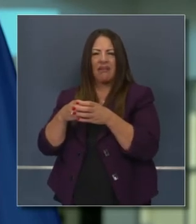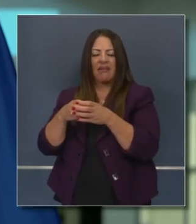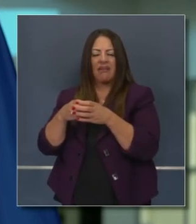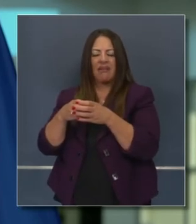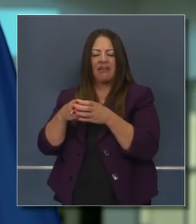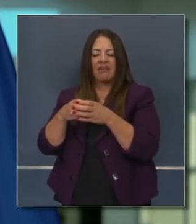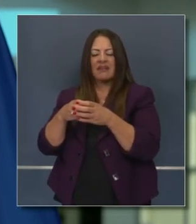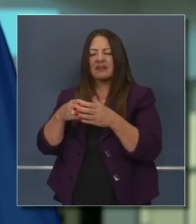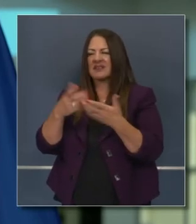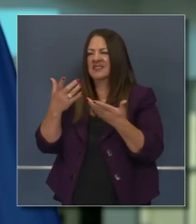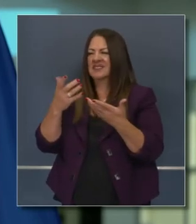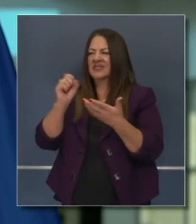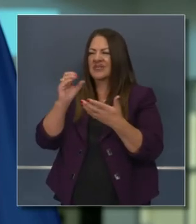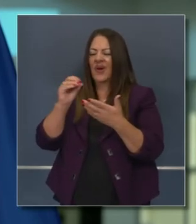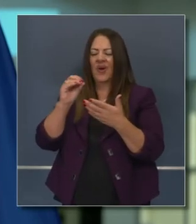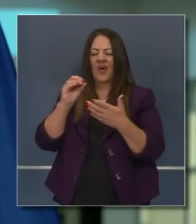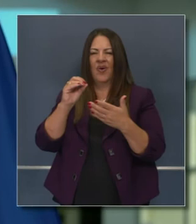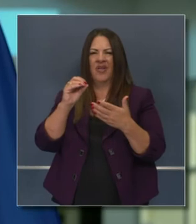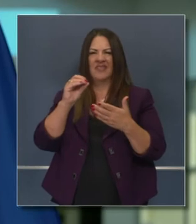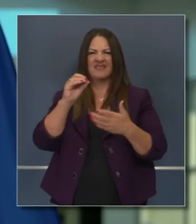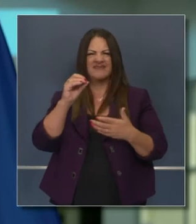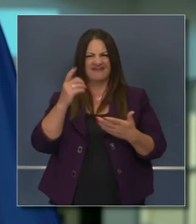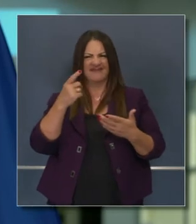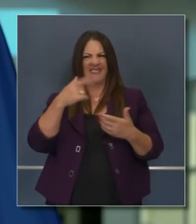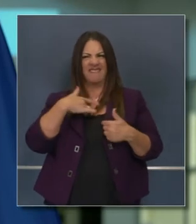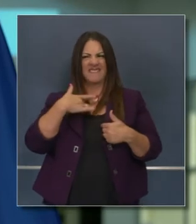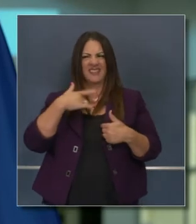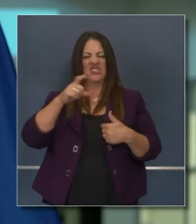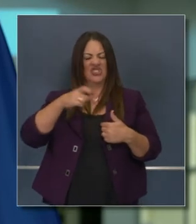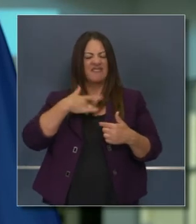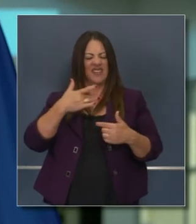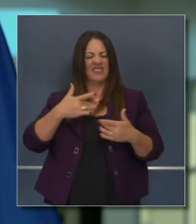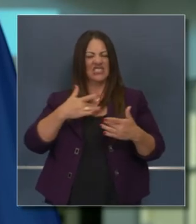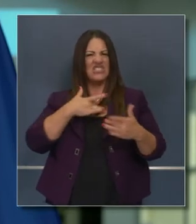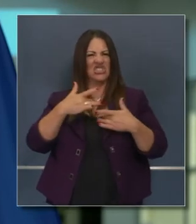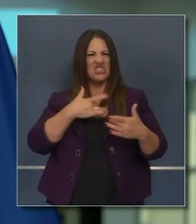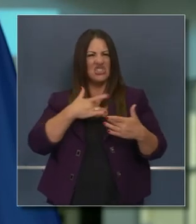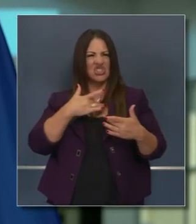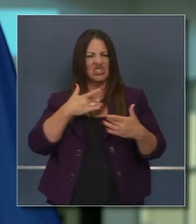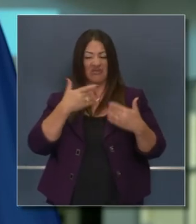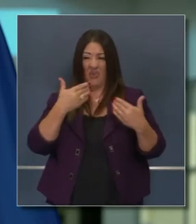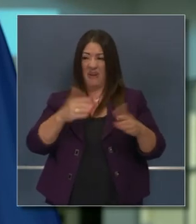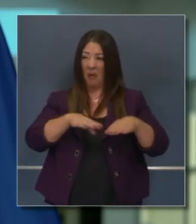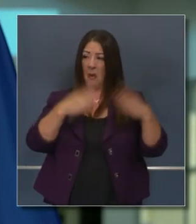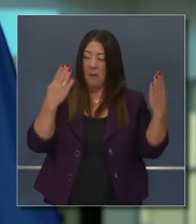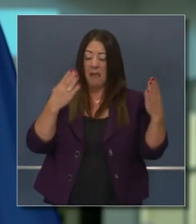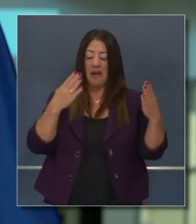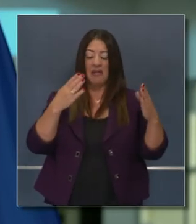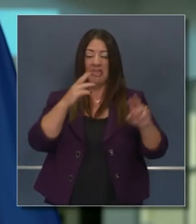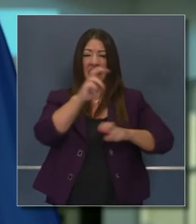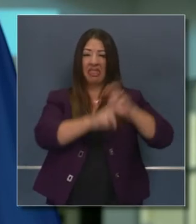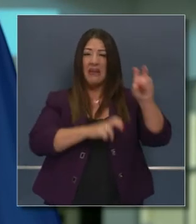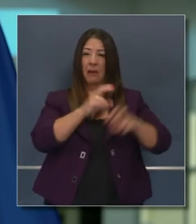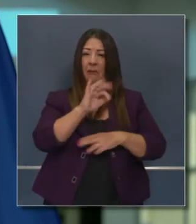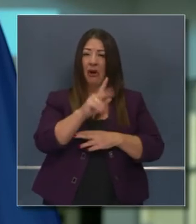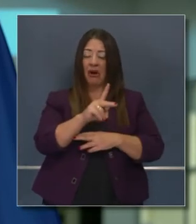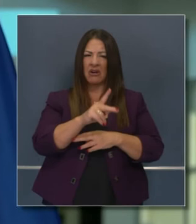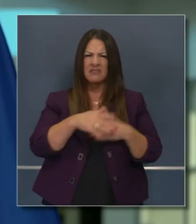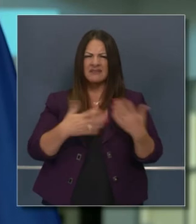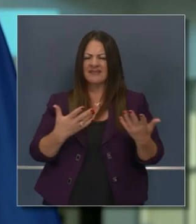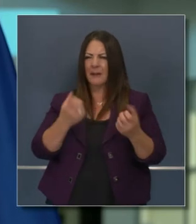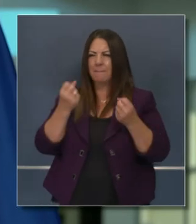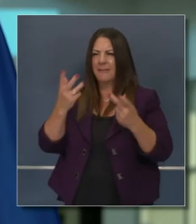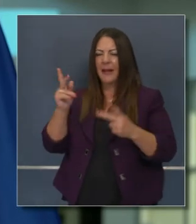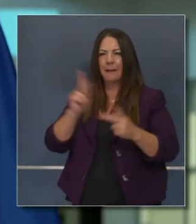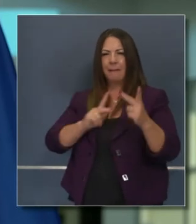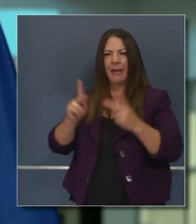obvio, es patente que debemos estar preocupados de reabrir un parque temático grande, donde por definición gente viene